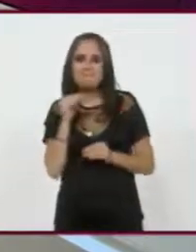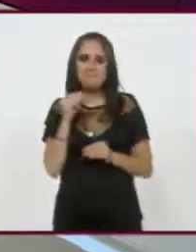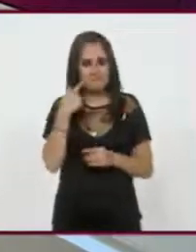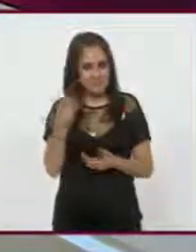adelante, Marco. Gracias.